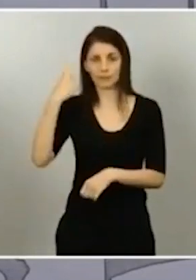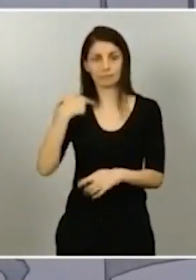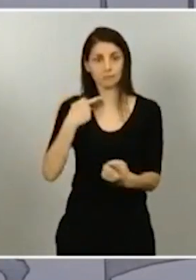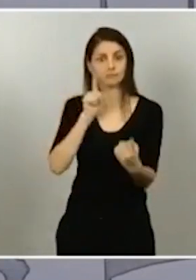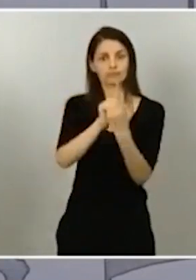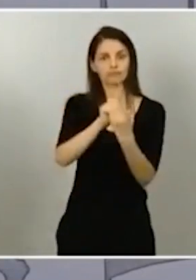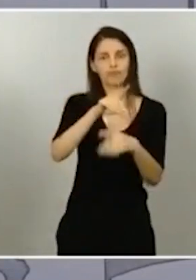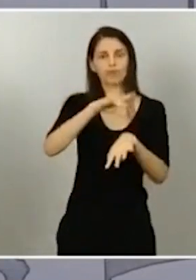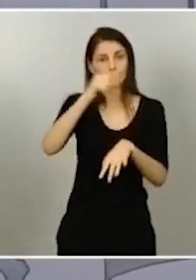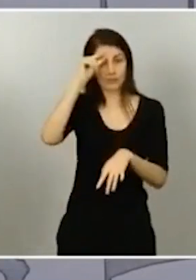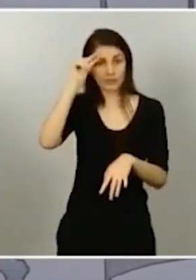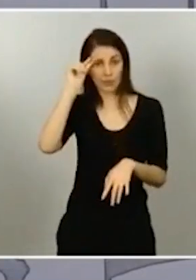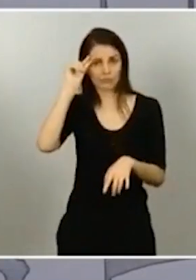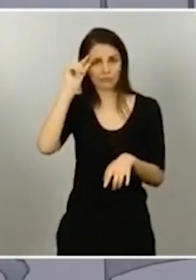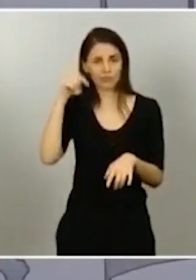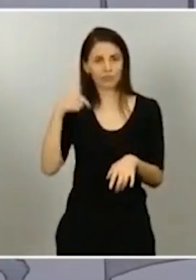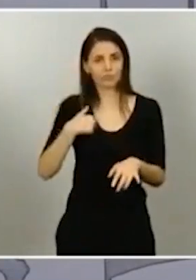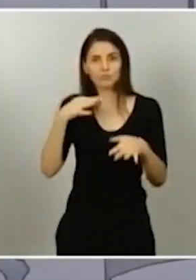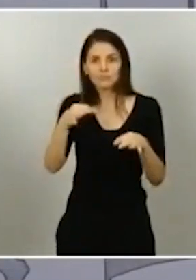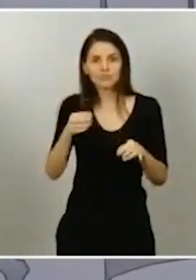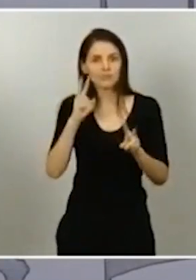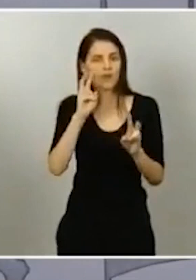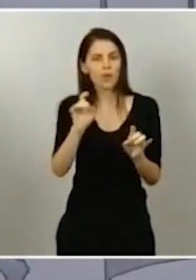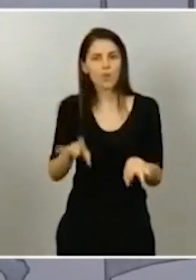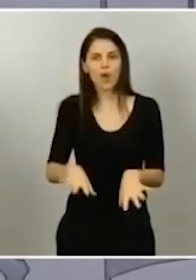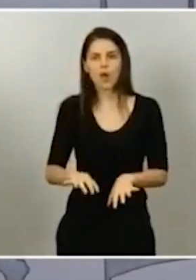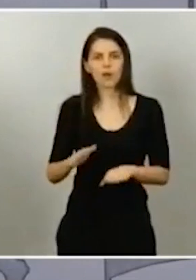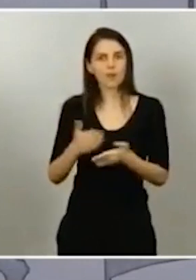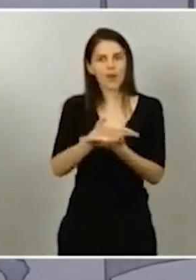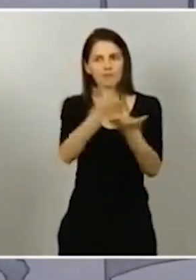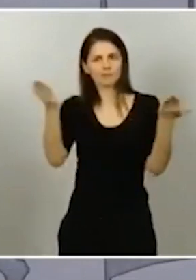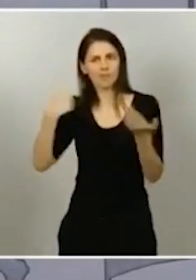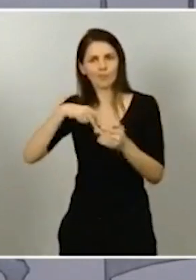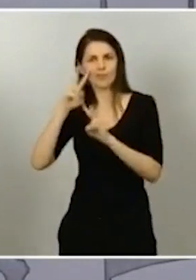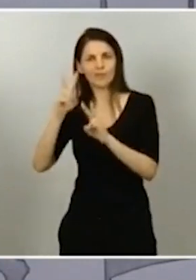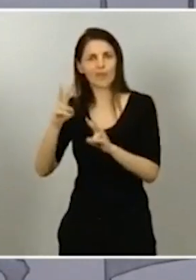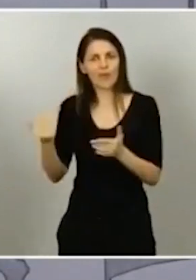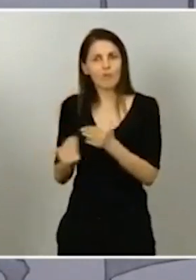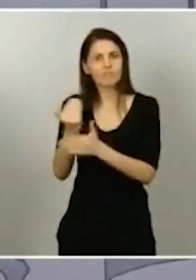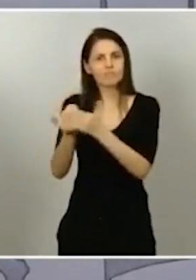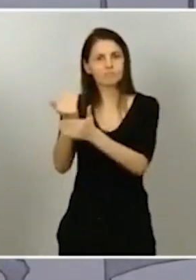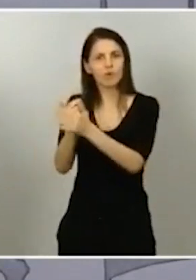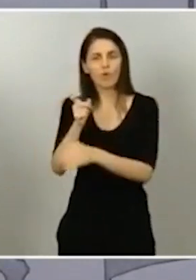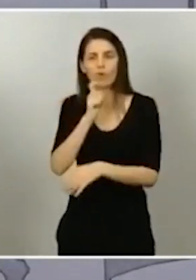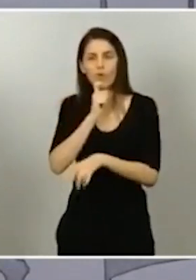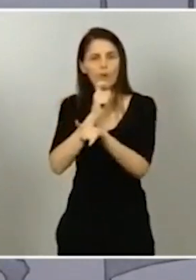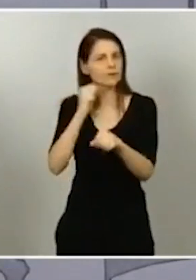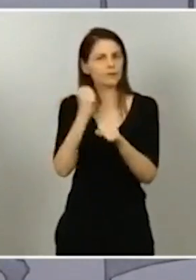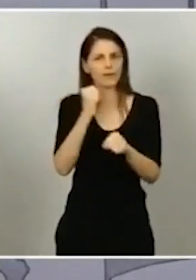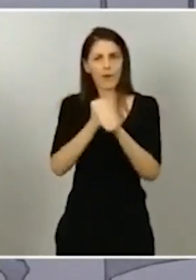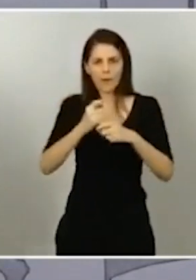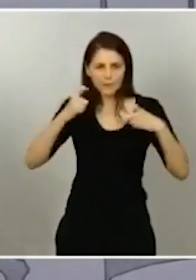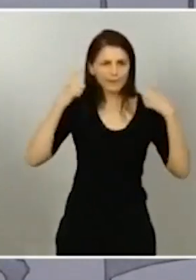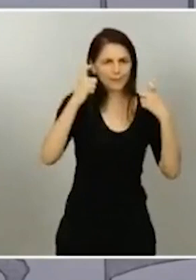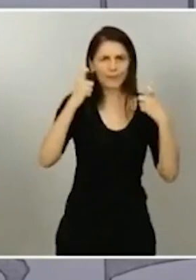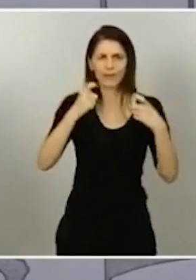diario el conjunto de españoles y españolas, entregado a su trabajo y entregado al bien común, pensando en el país más